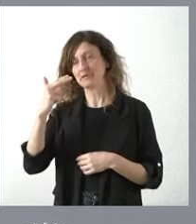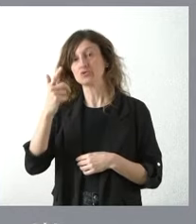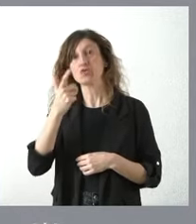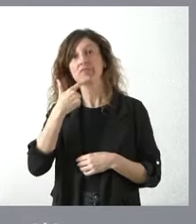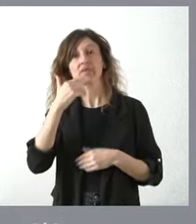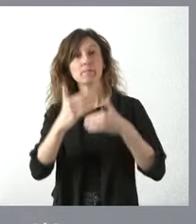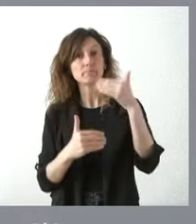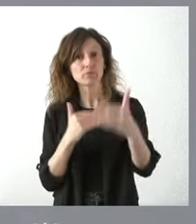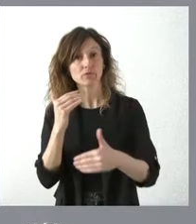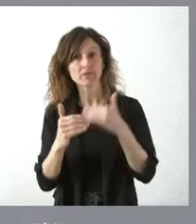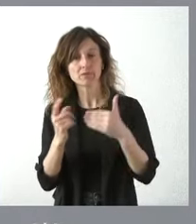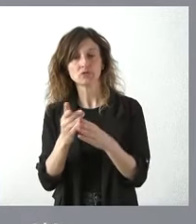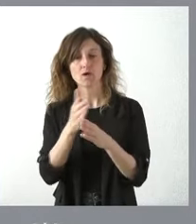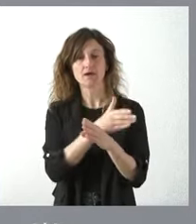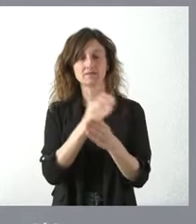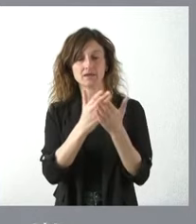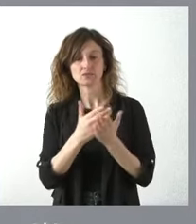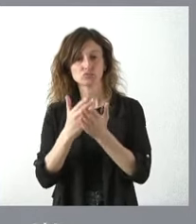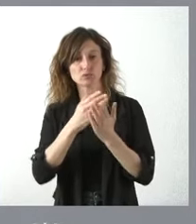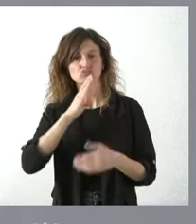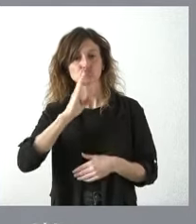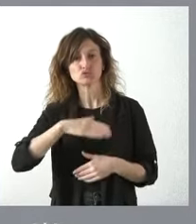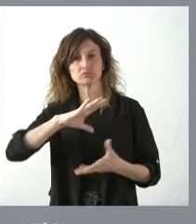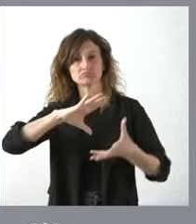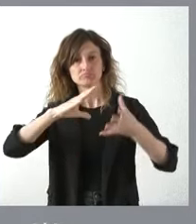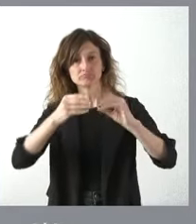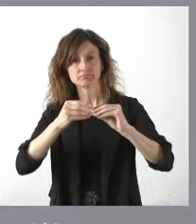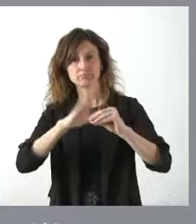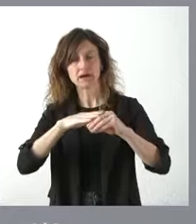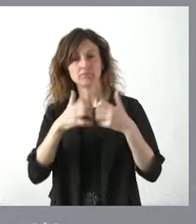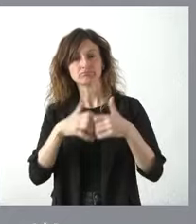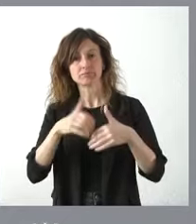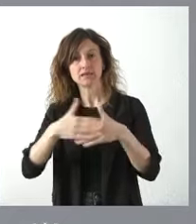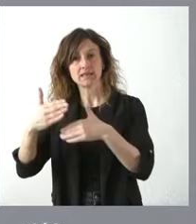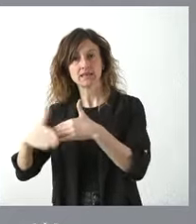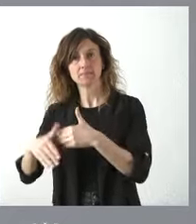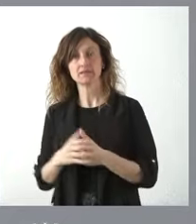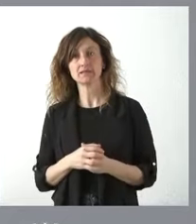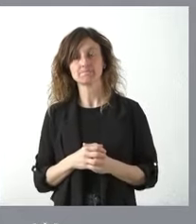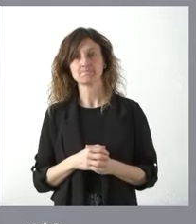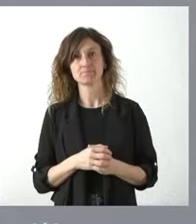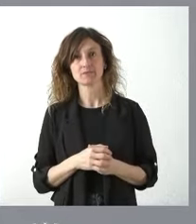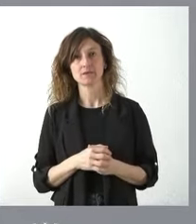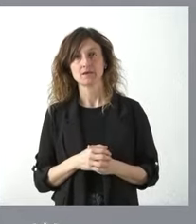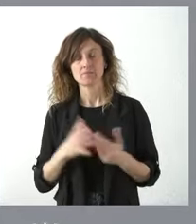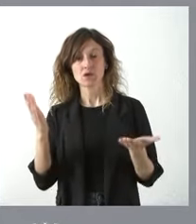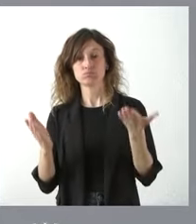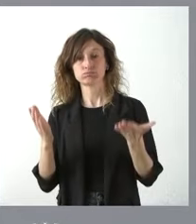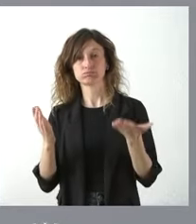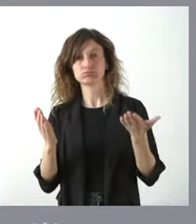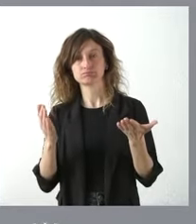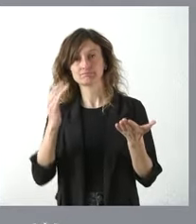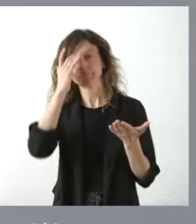procedimiento que estudiaremos más adecuado para poner en marcha estas restricciones. Pero cuando se pone en valor ambos